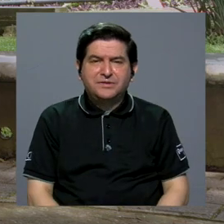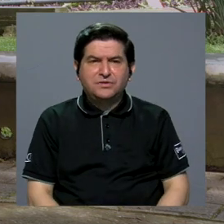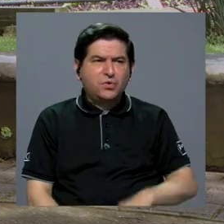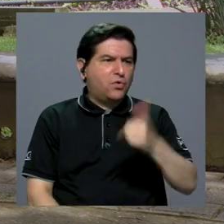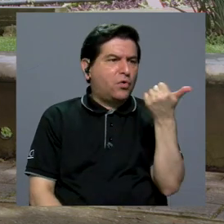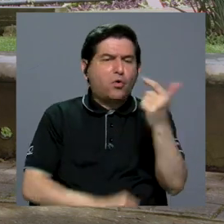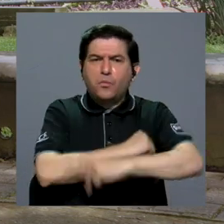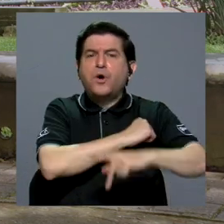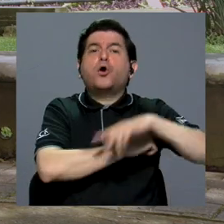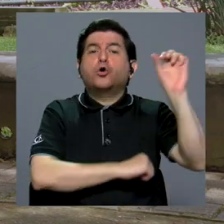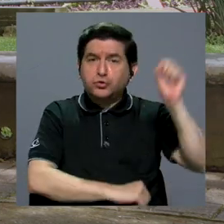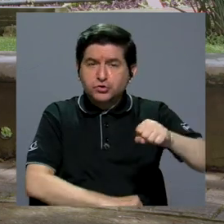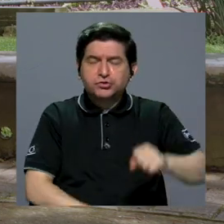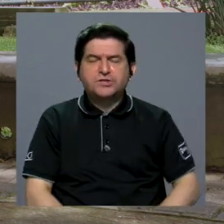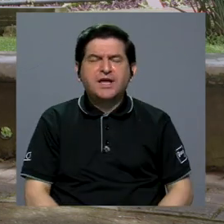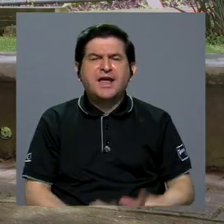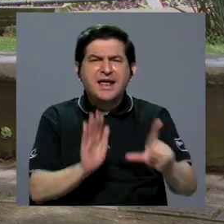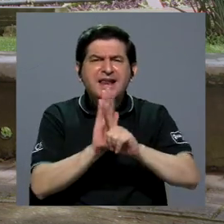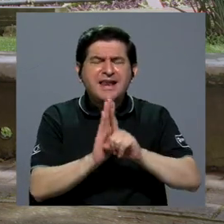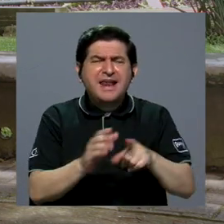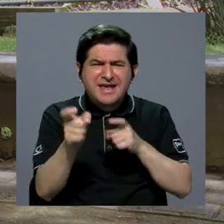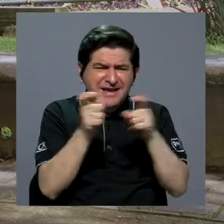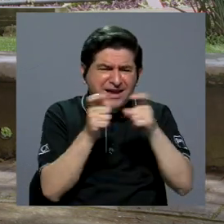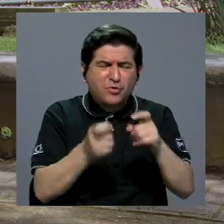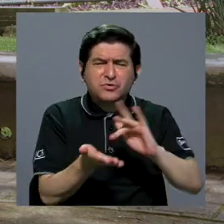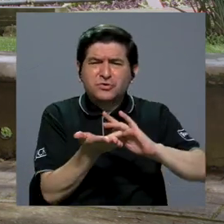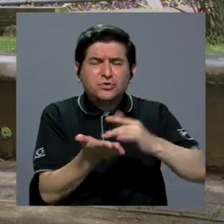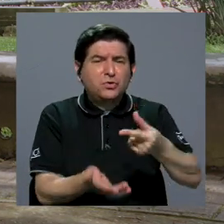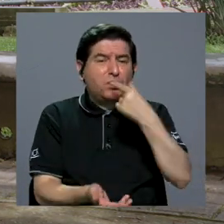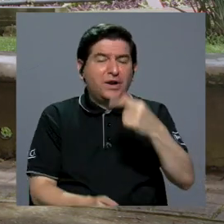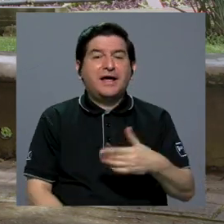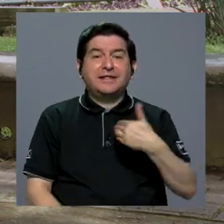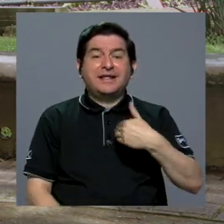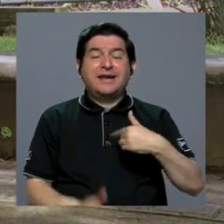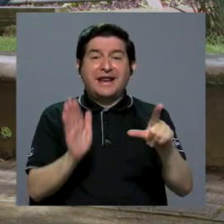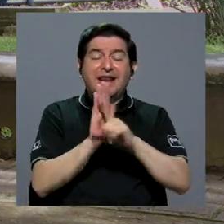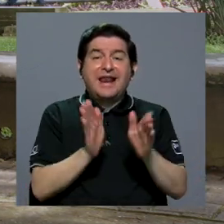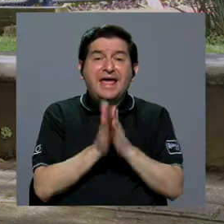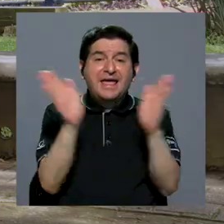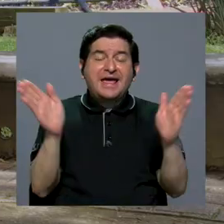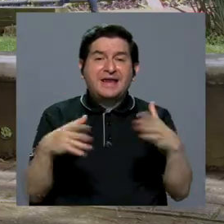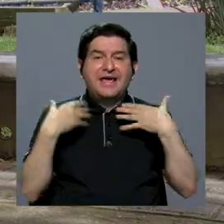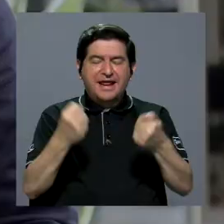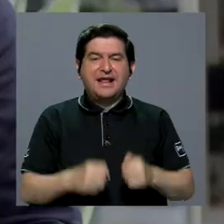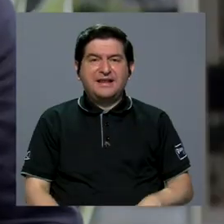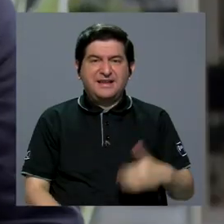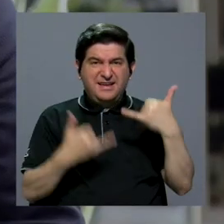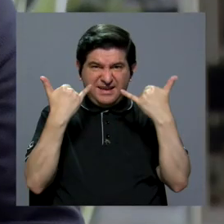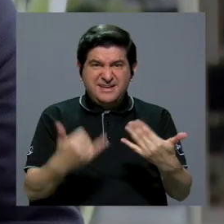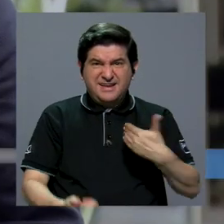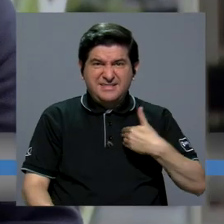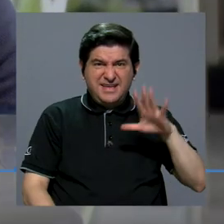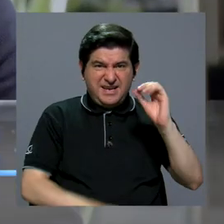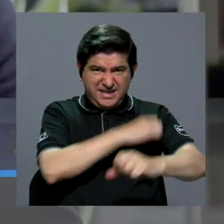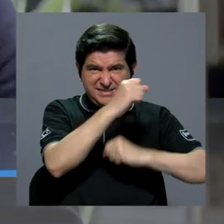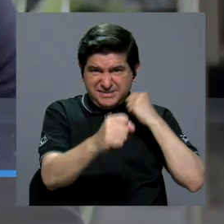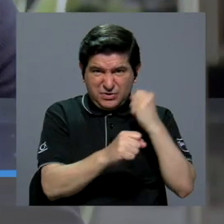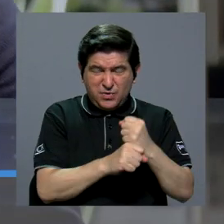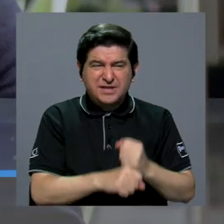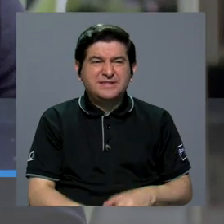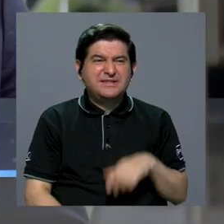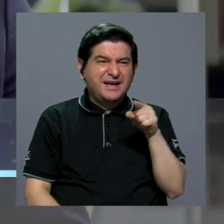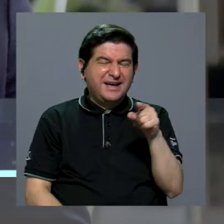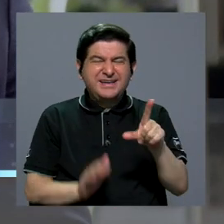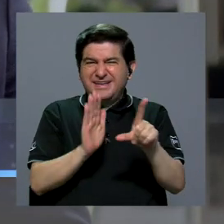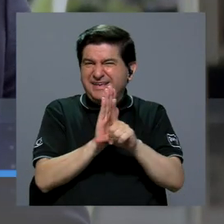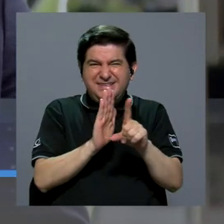a diferencia de otros países, una ley que regula específicamente los medicamentos. Tenemos la ley general de salud, que este año cumple 50 años, y realmente está un